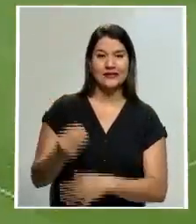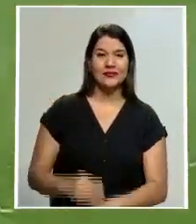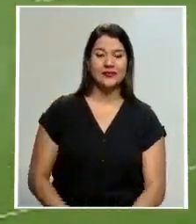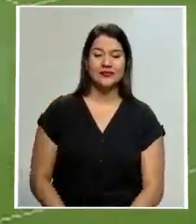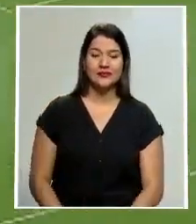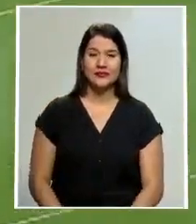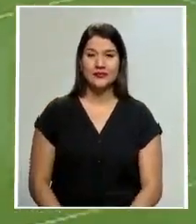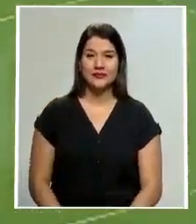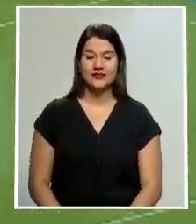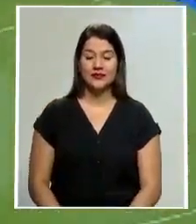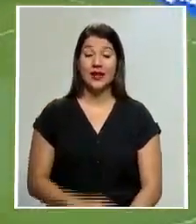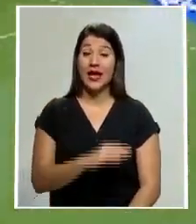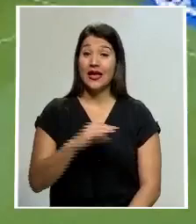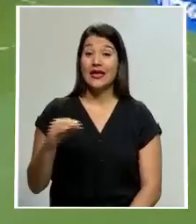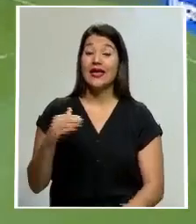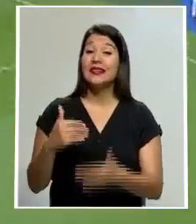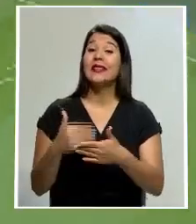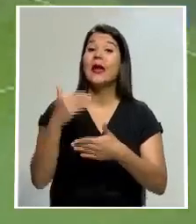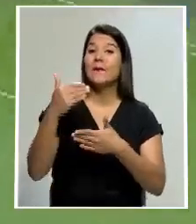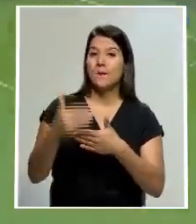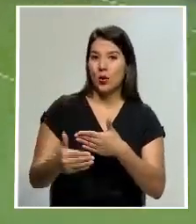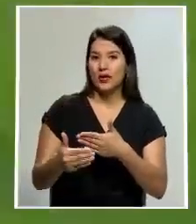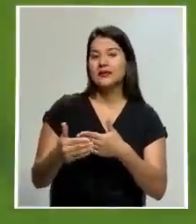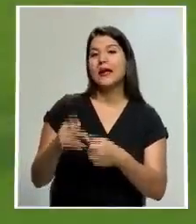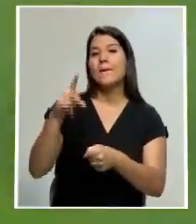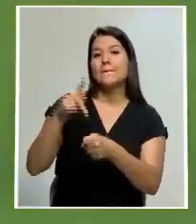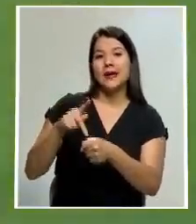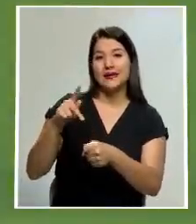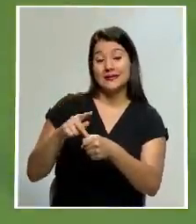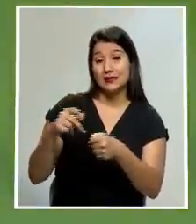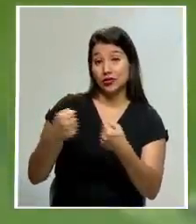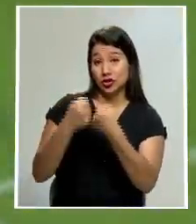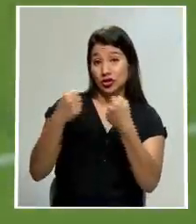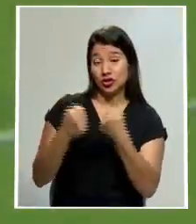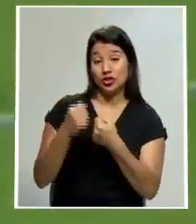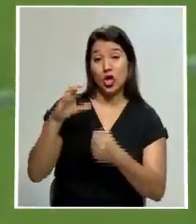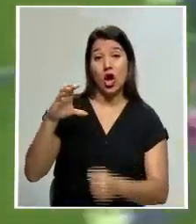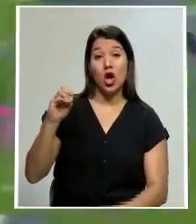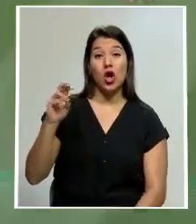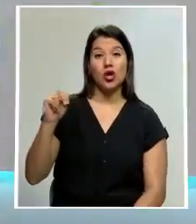territorio nacional y luego se enfocarían en participar en la liga con CACAF.